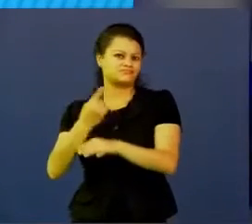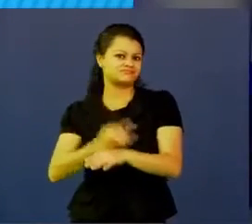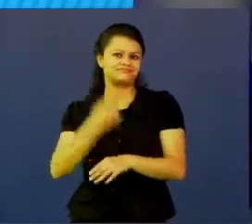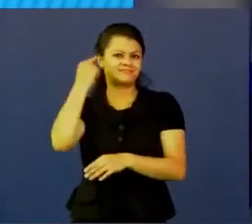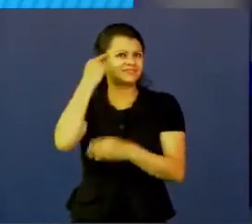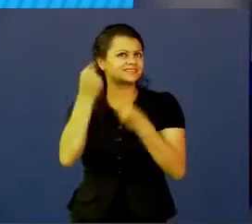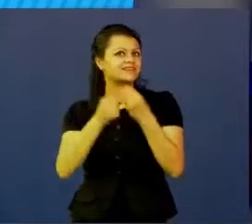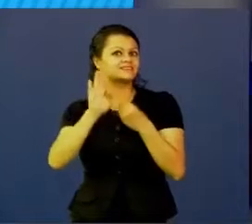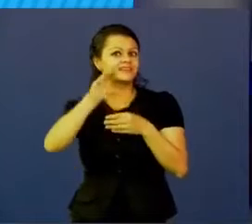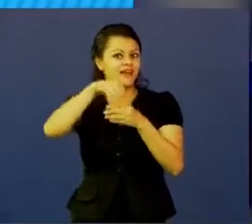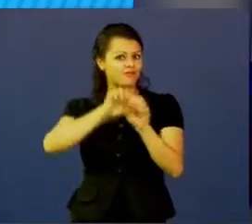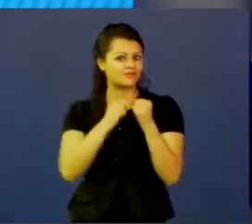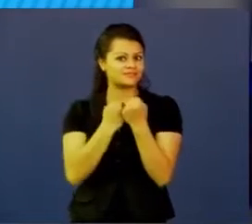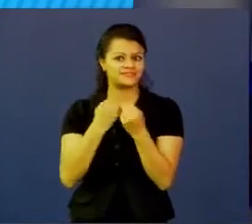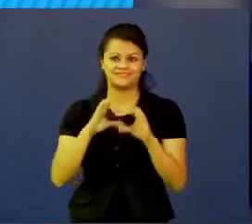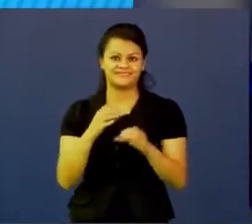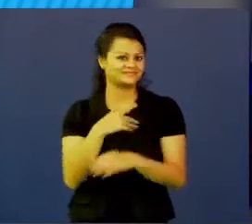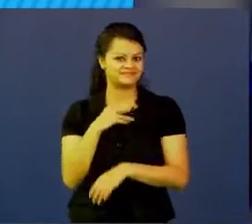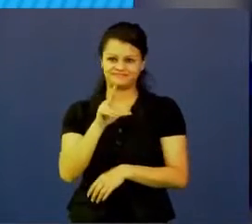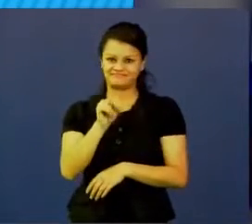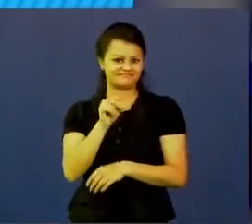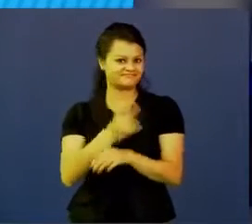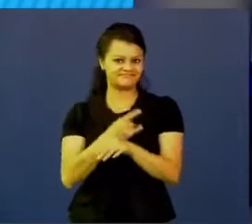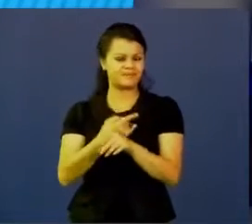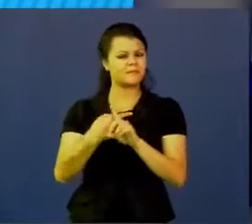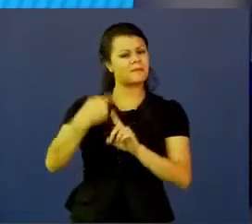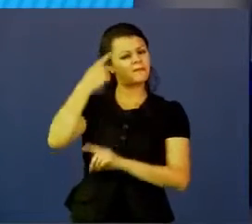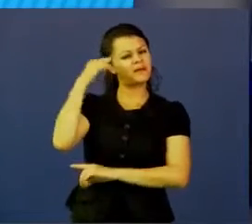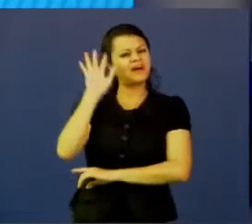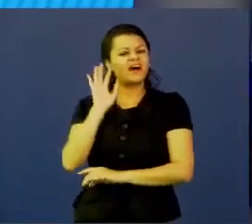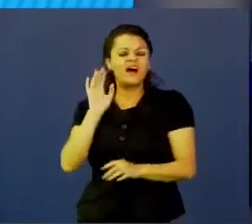clase y creemos que es un camino divertido,